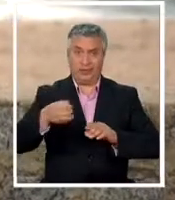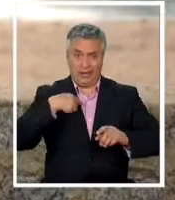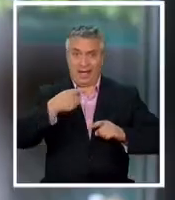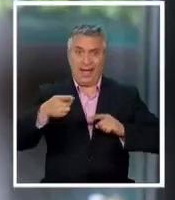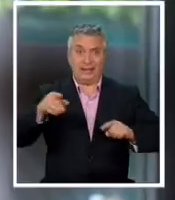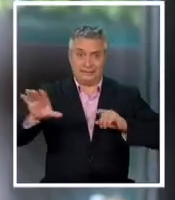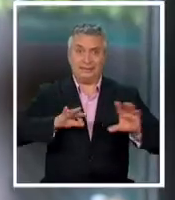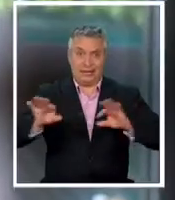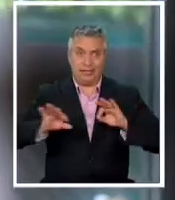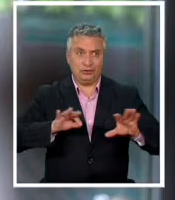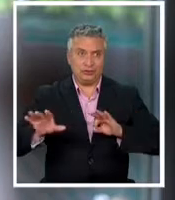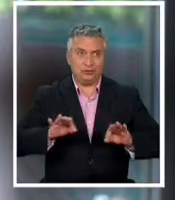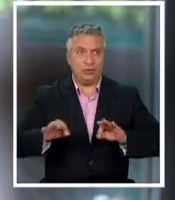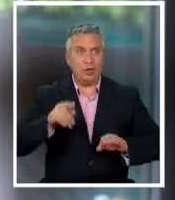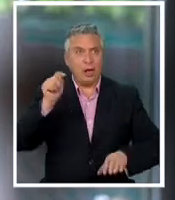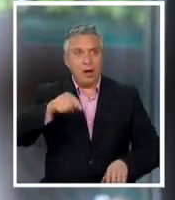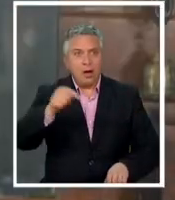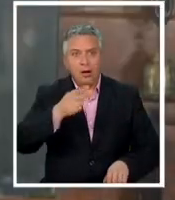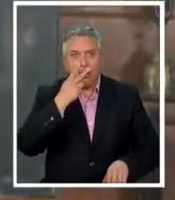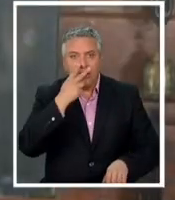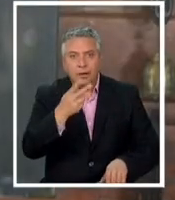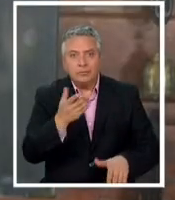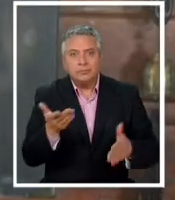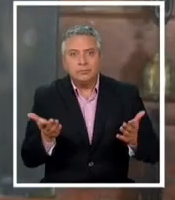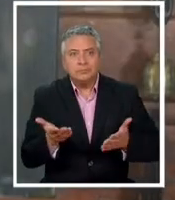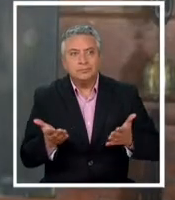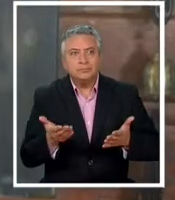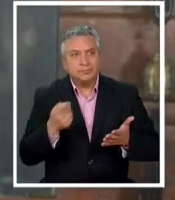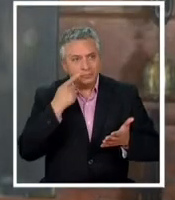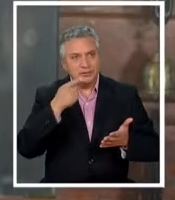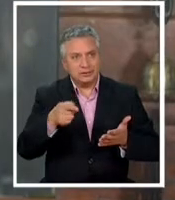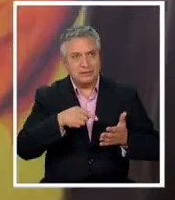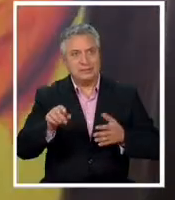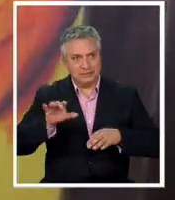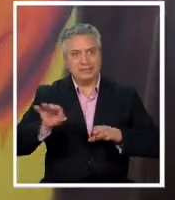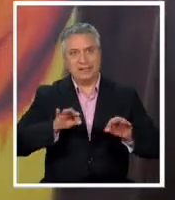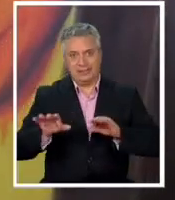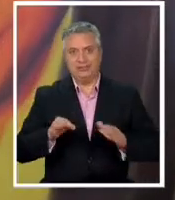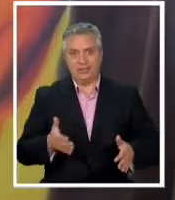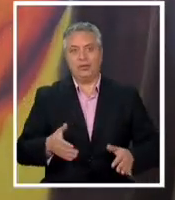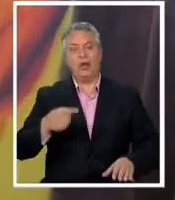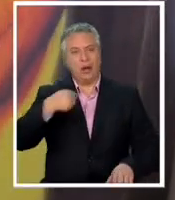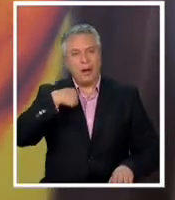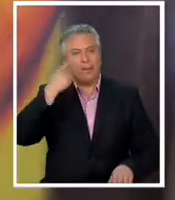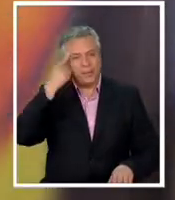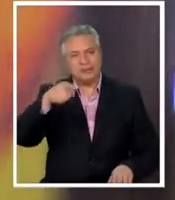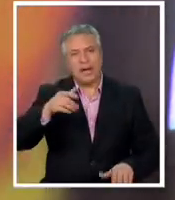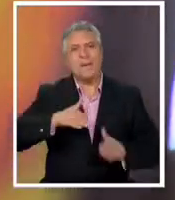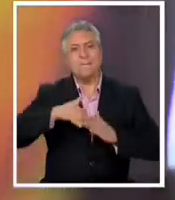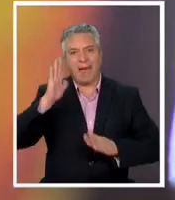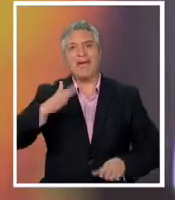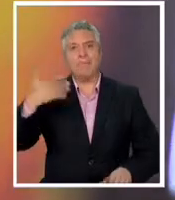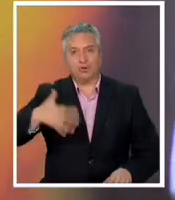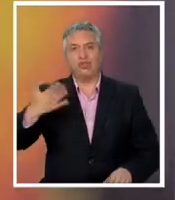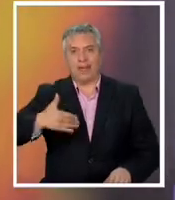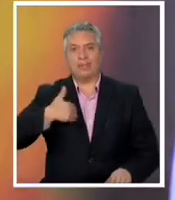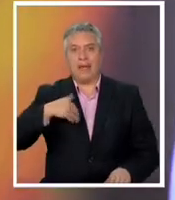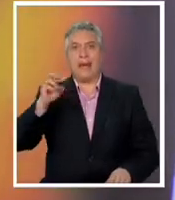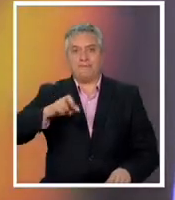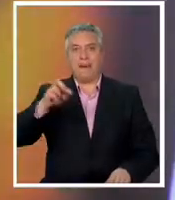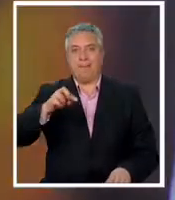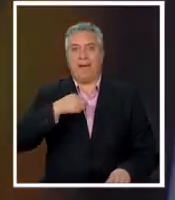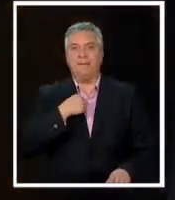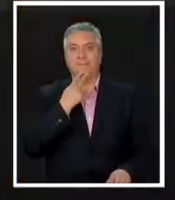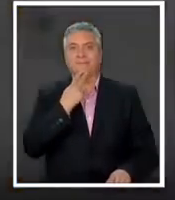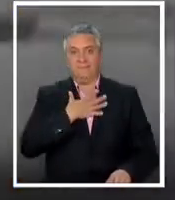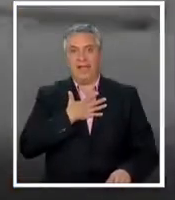feliz de haber integrado esa selección Yo te diría que fue lo más importante que le pasó a mi papá en su